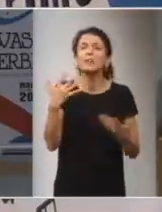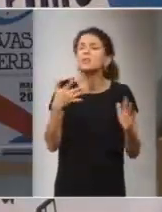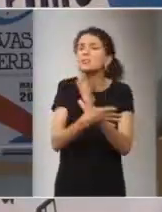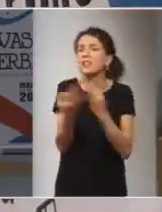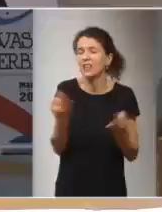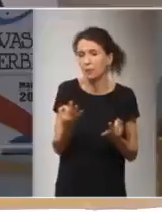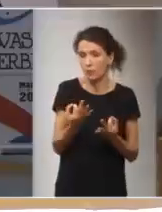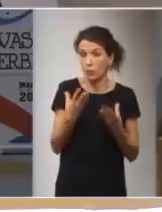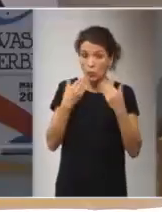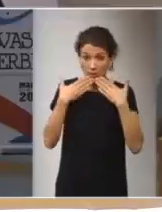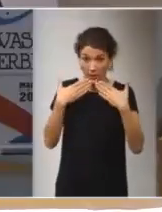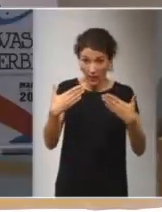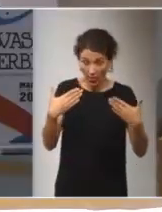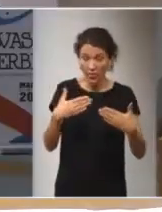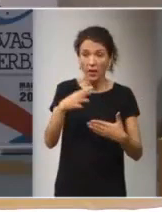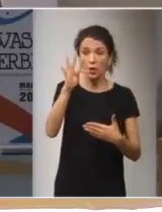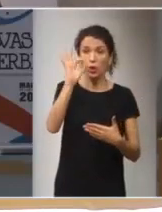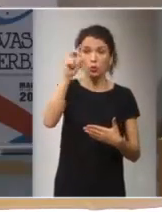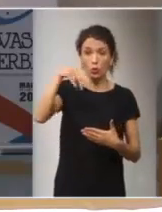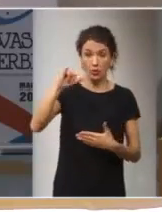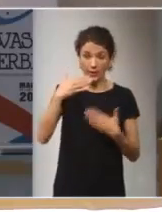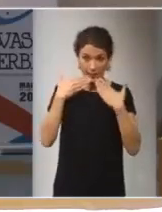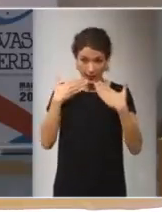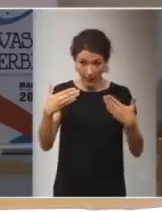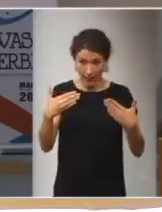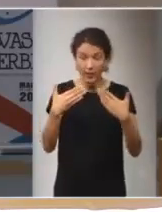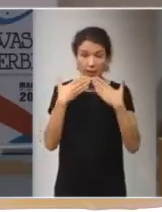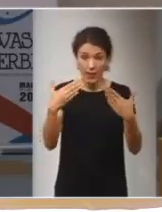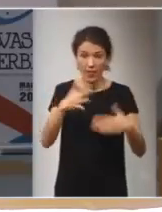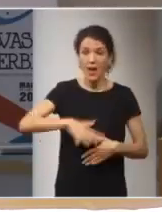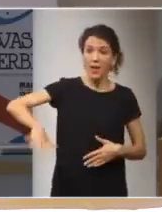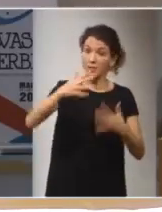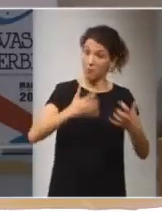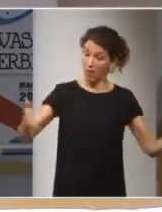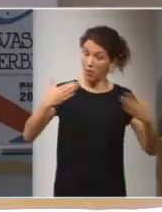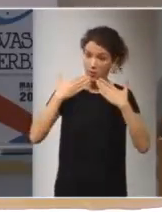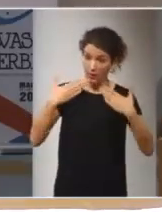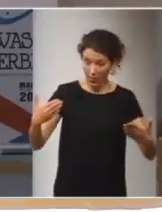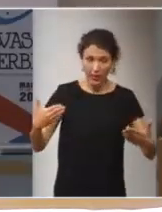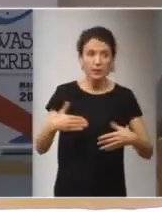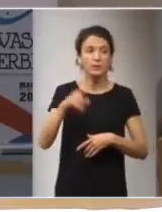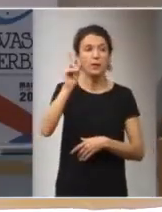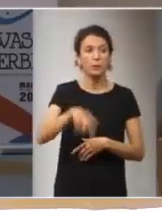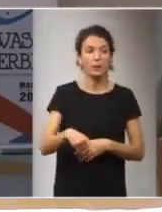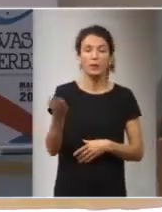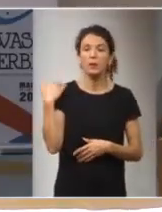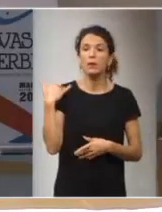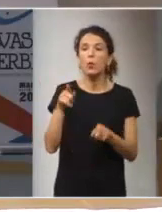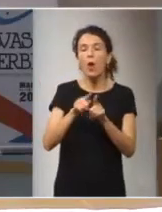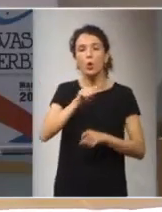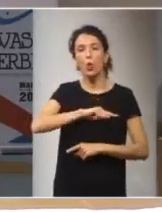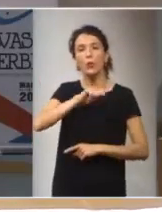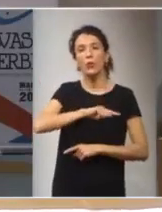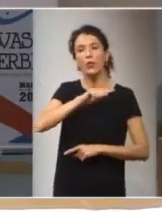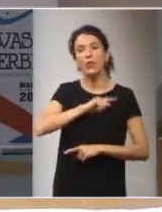Muchas gracias, Tony. Gracias por el espacio también. De hecho, fue la conciencia